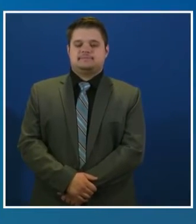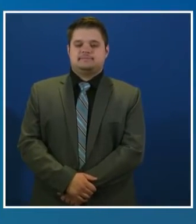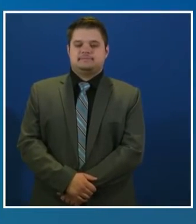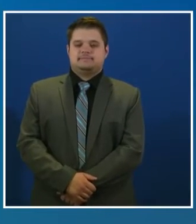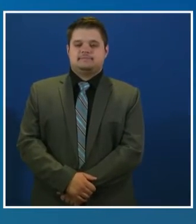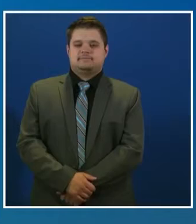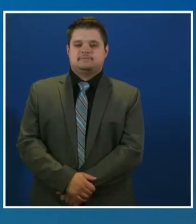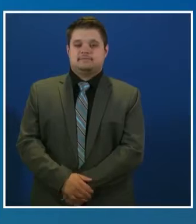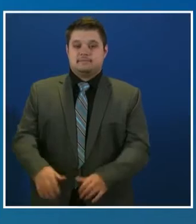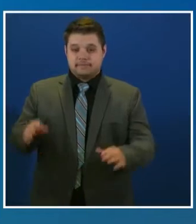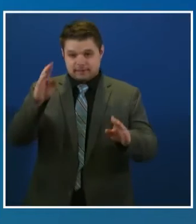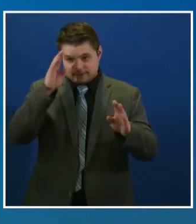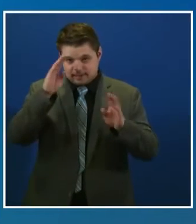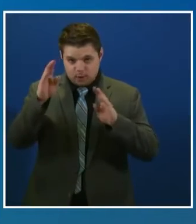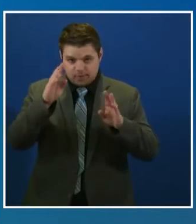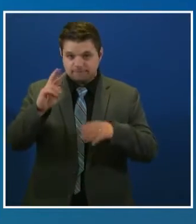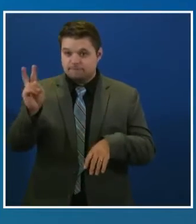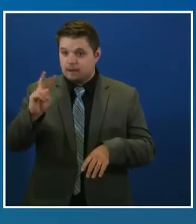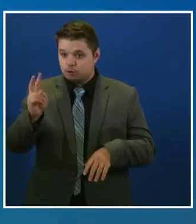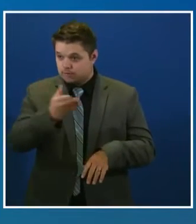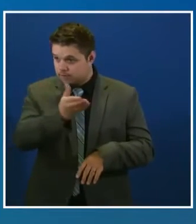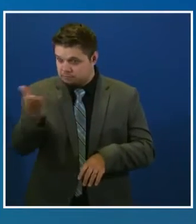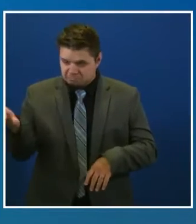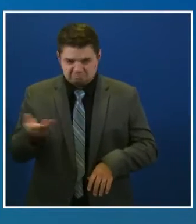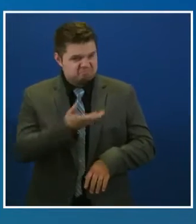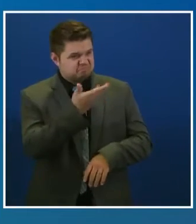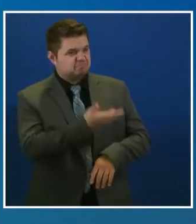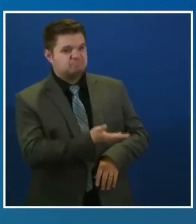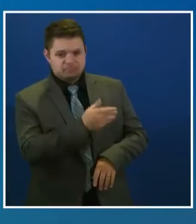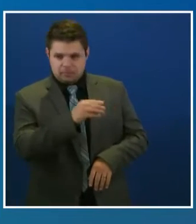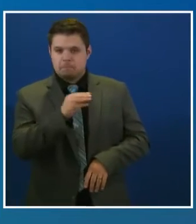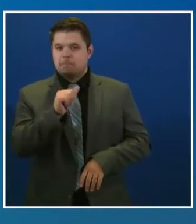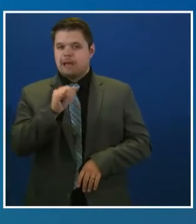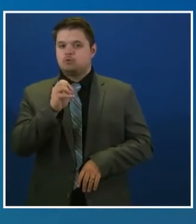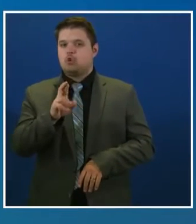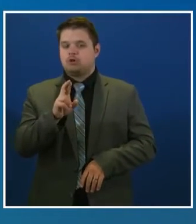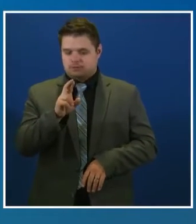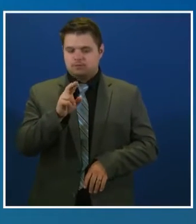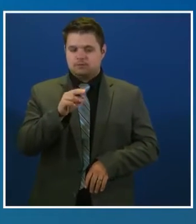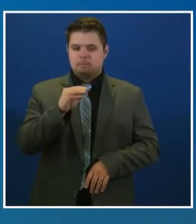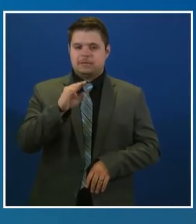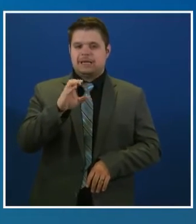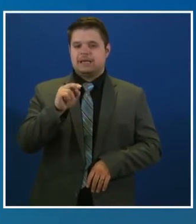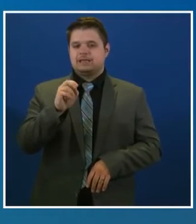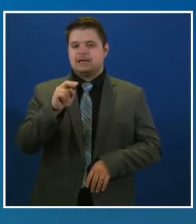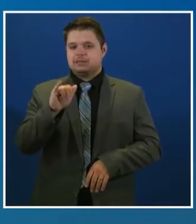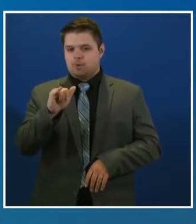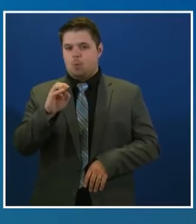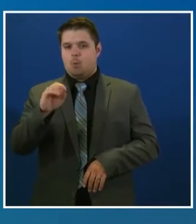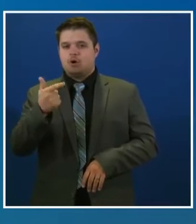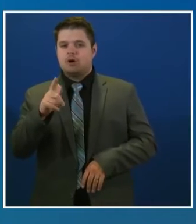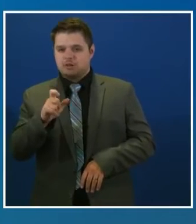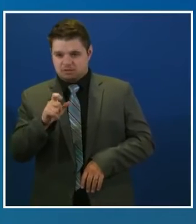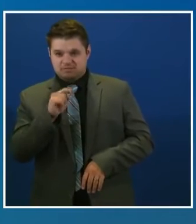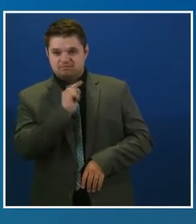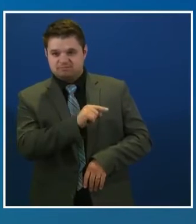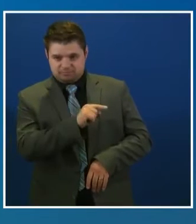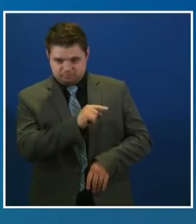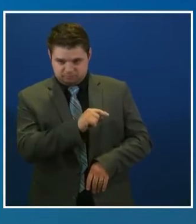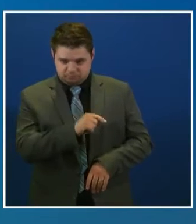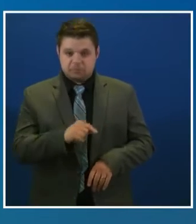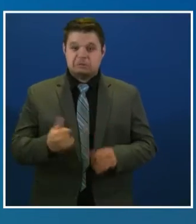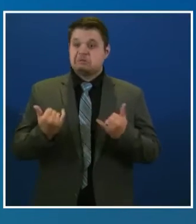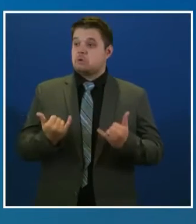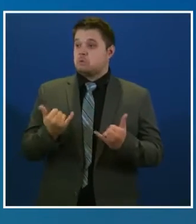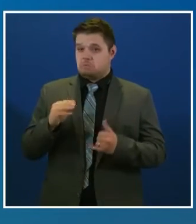Hola, Vancouver. Soy Anne McNer-Newogel, la alcaldesa de la ciudad de Vancouver, y hoy es viernes 5 de marzo de 2021.